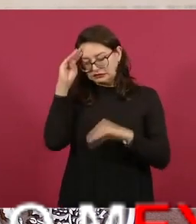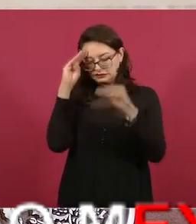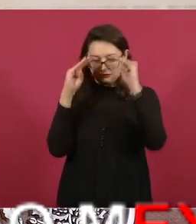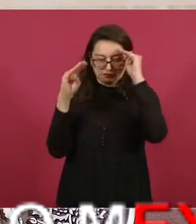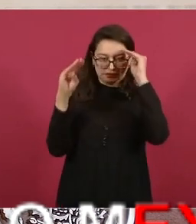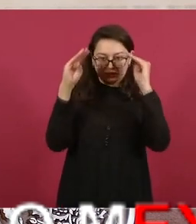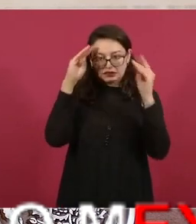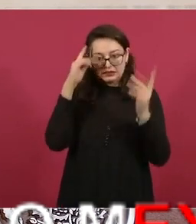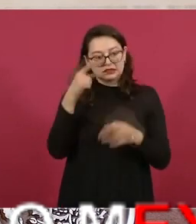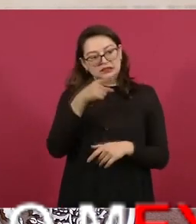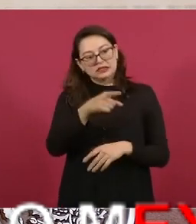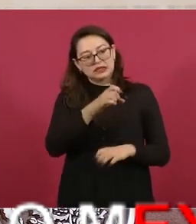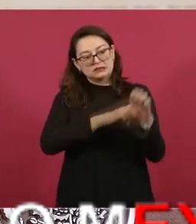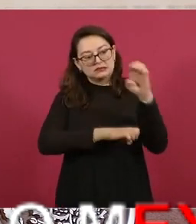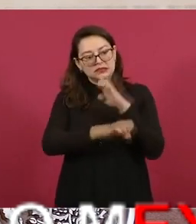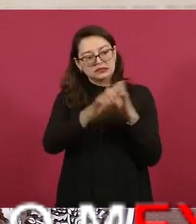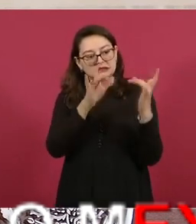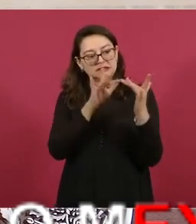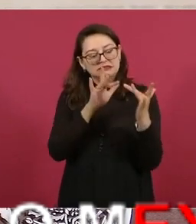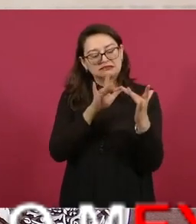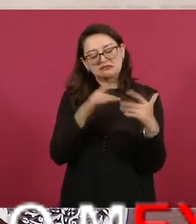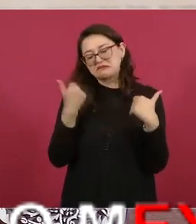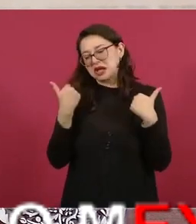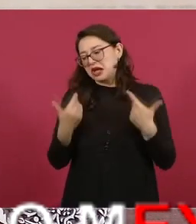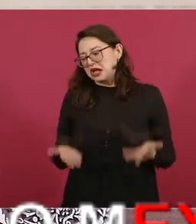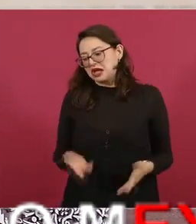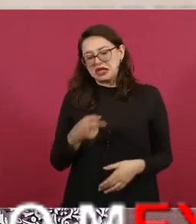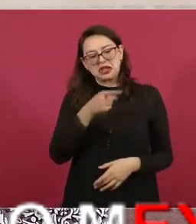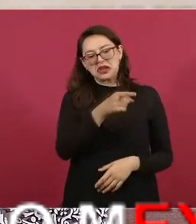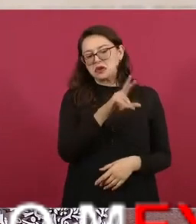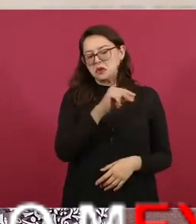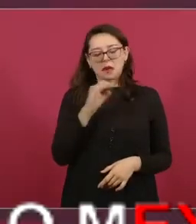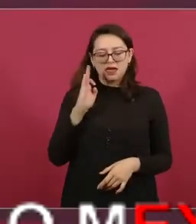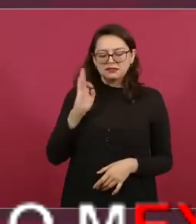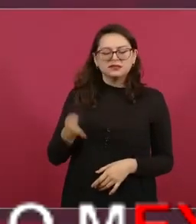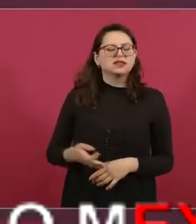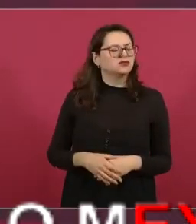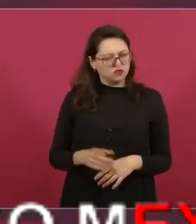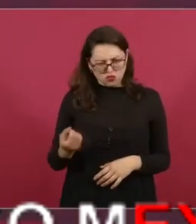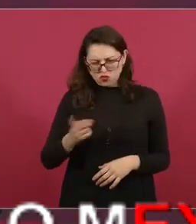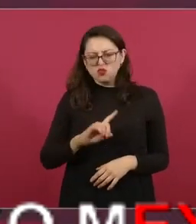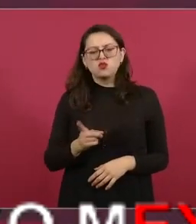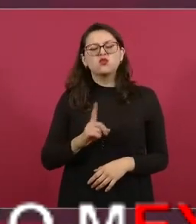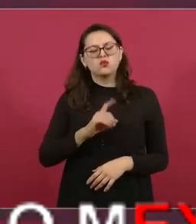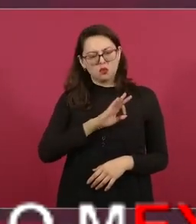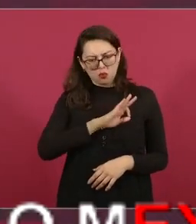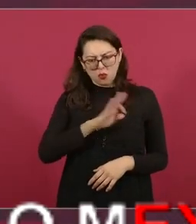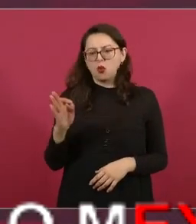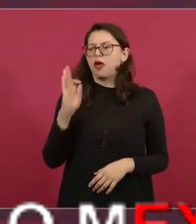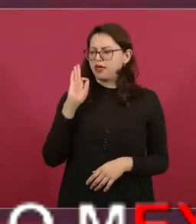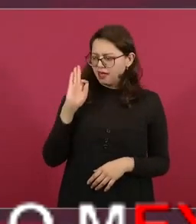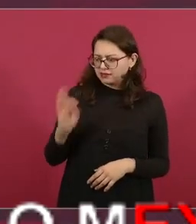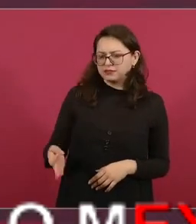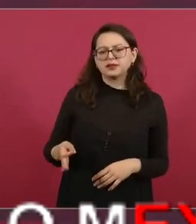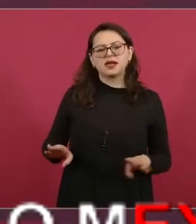los empresarios no van a aceptar si aceptan además